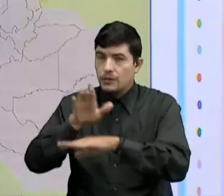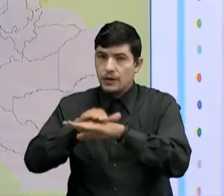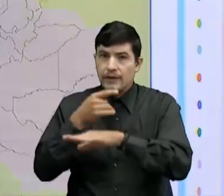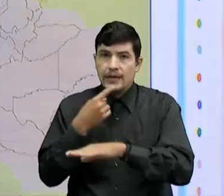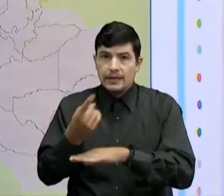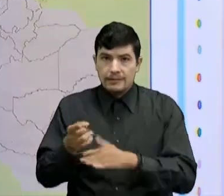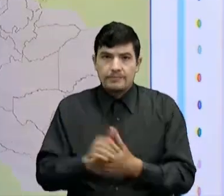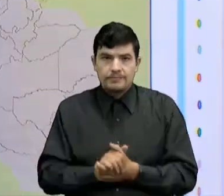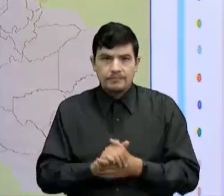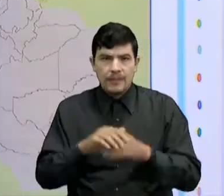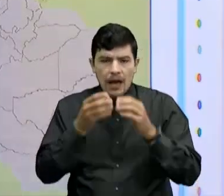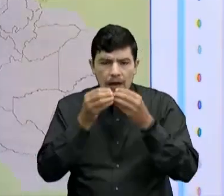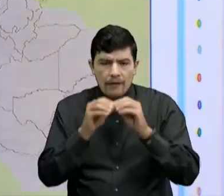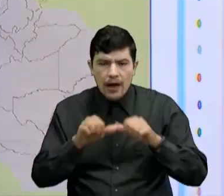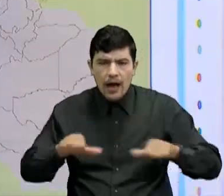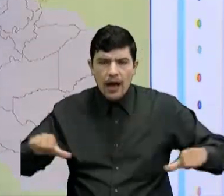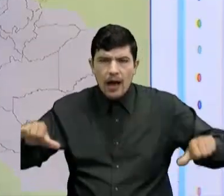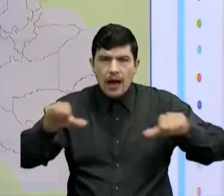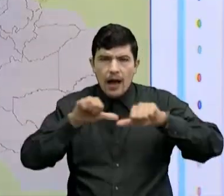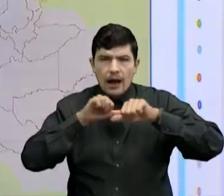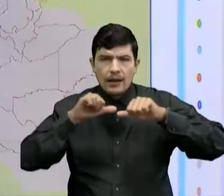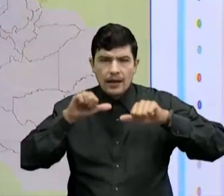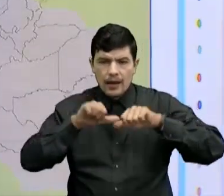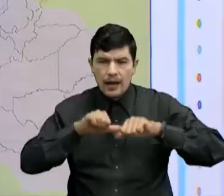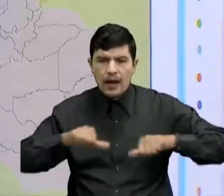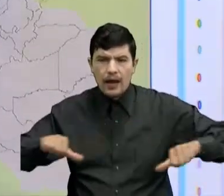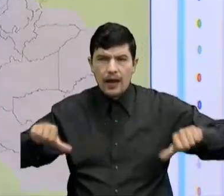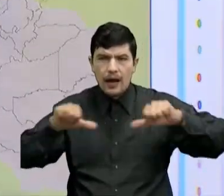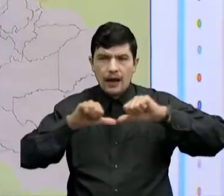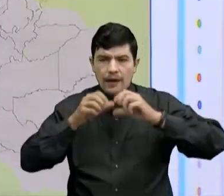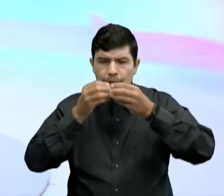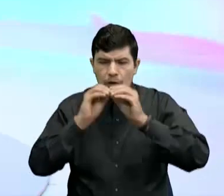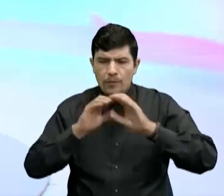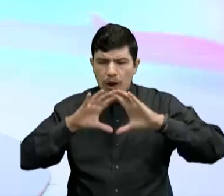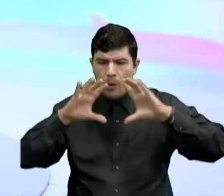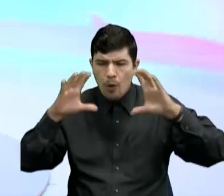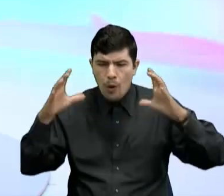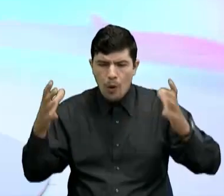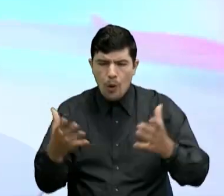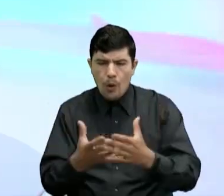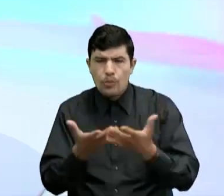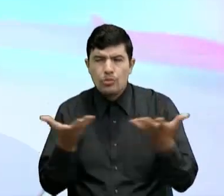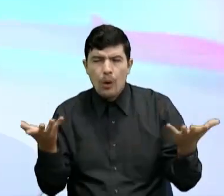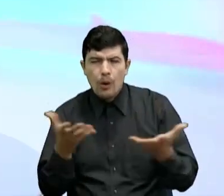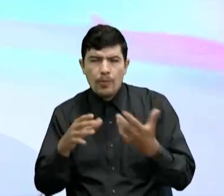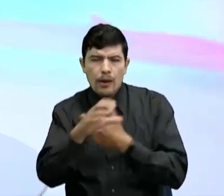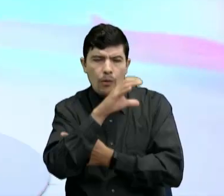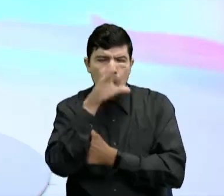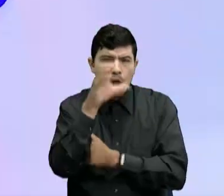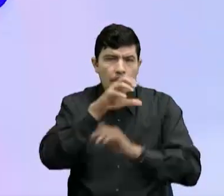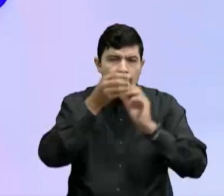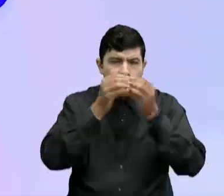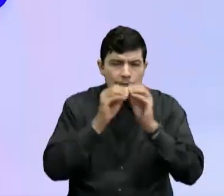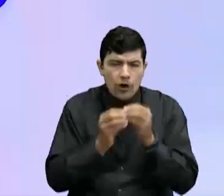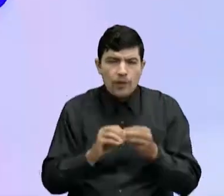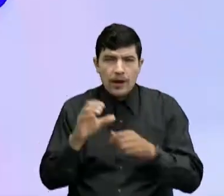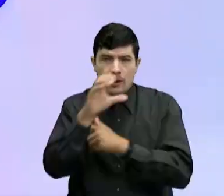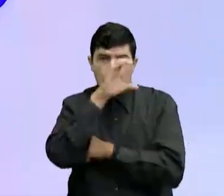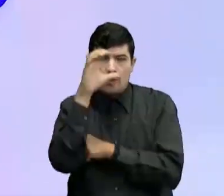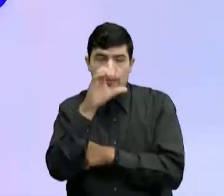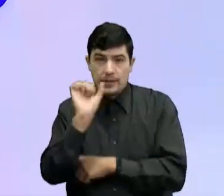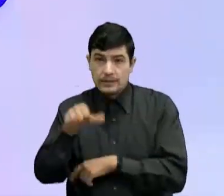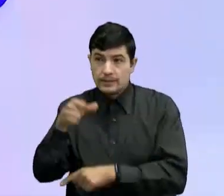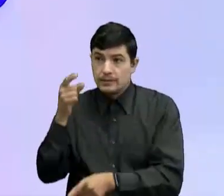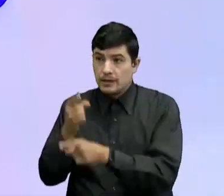astronómica y posición geográfica de Colombia En este tema con cuarto grado Muy bien, súper súper chévere Ahorita estábamos hablando de los